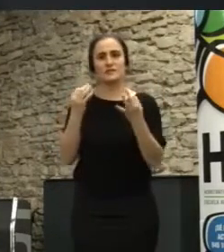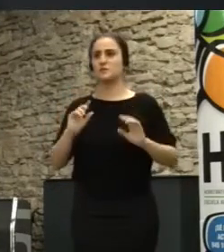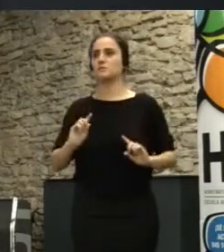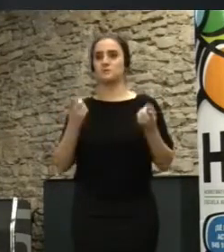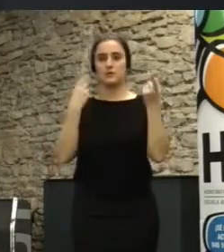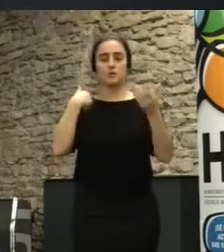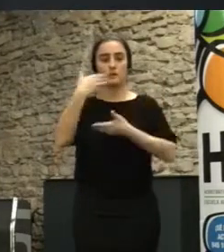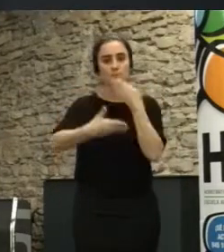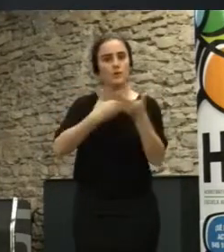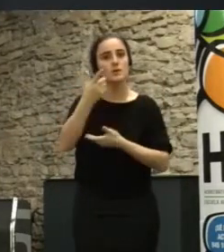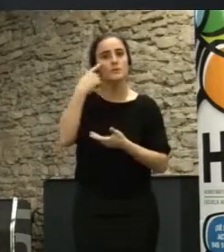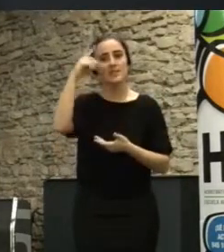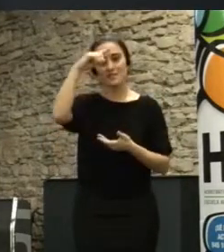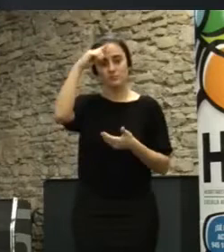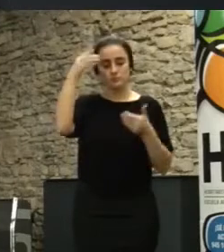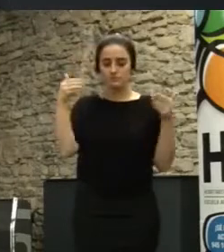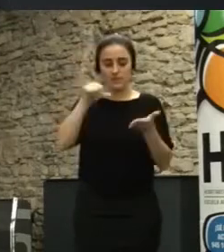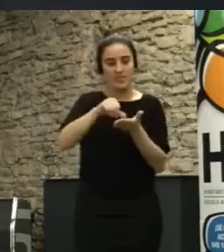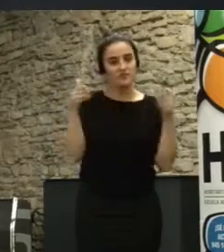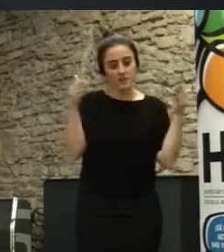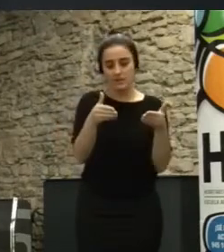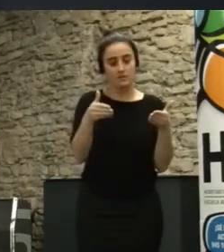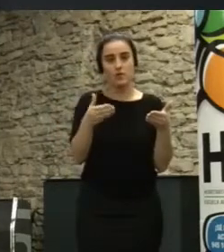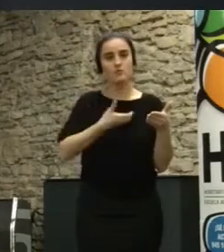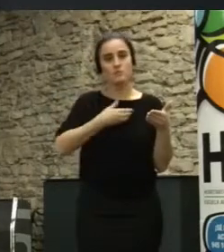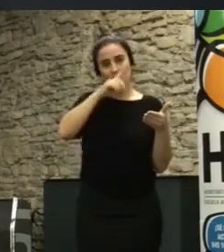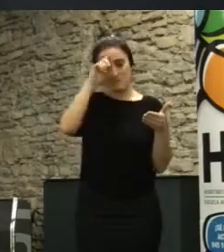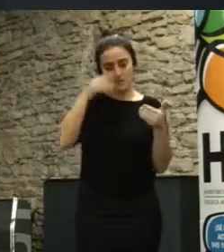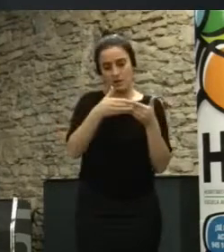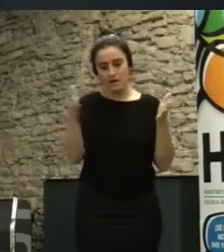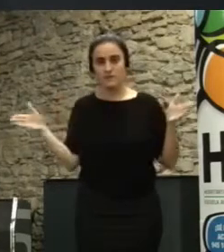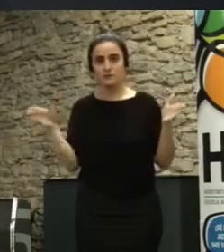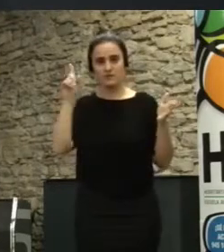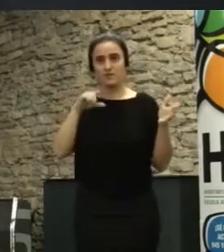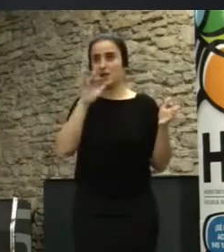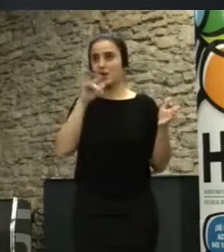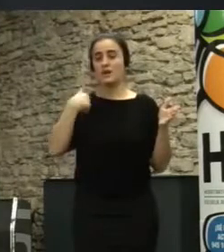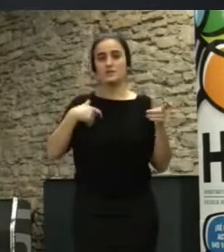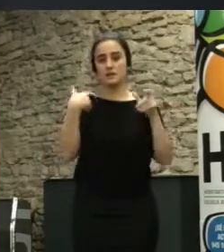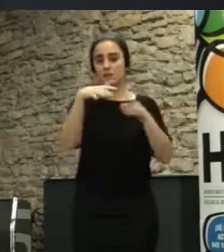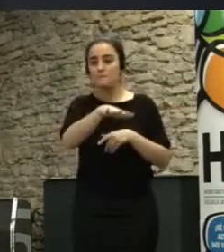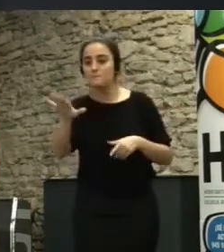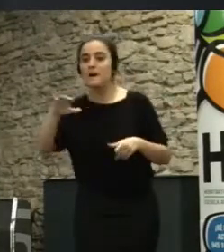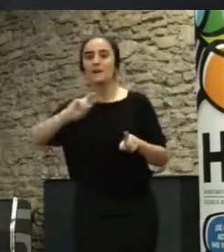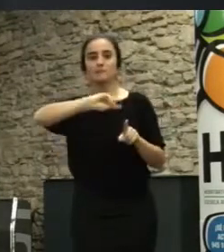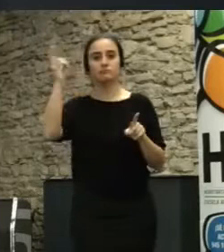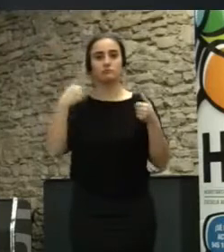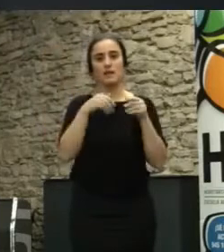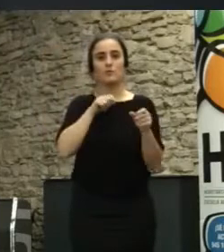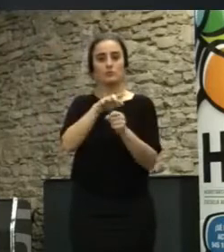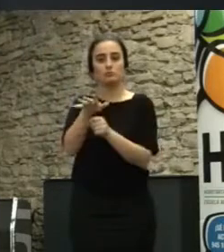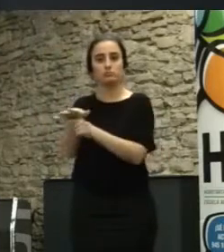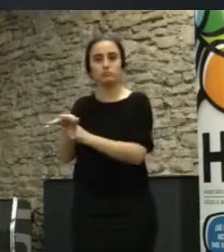descentralizar la cultura dentro de Madrid, se ha descentralizado mucho en distritos, en barrios, se montaron los